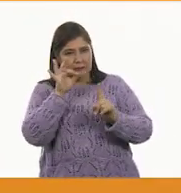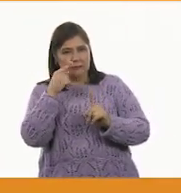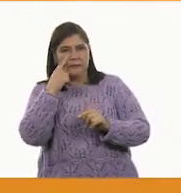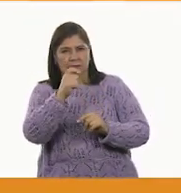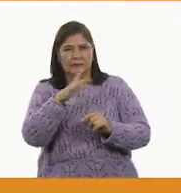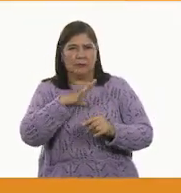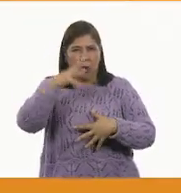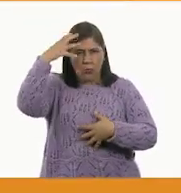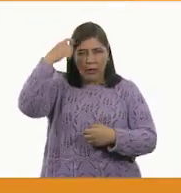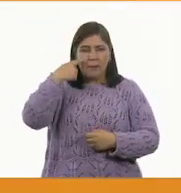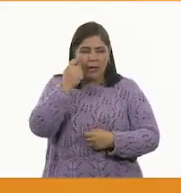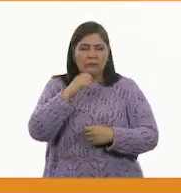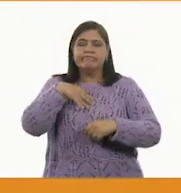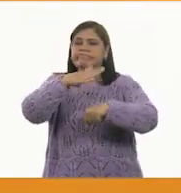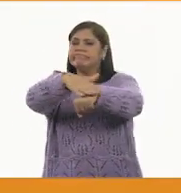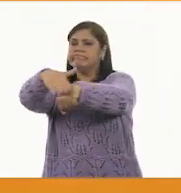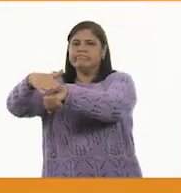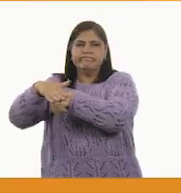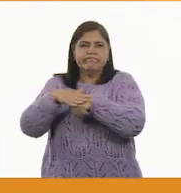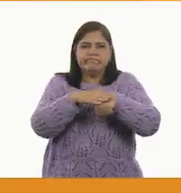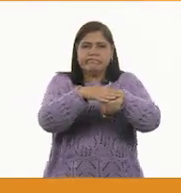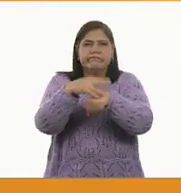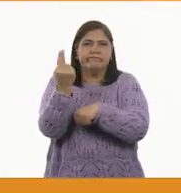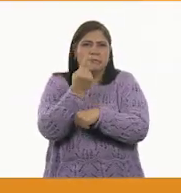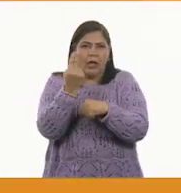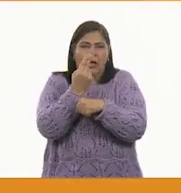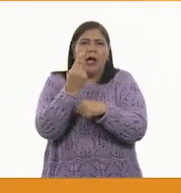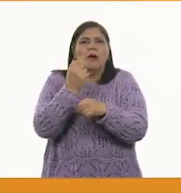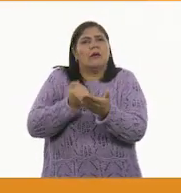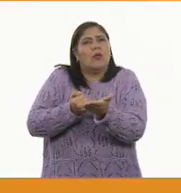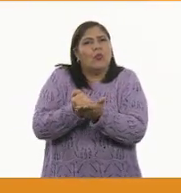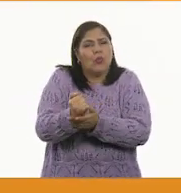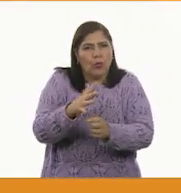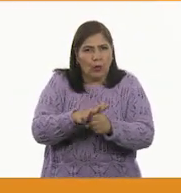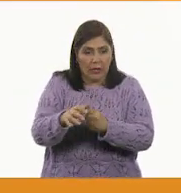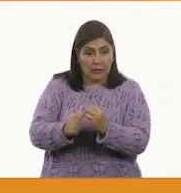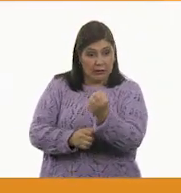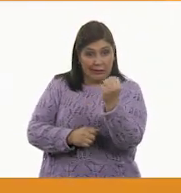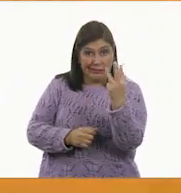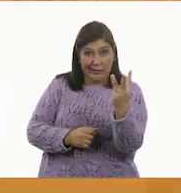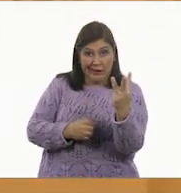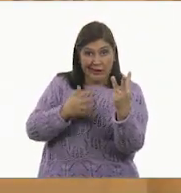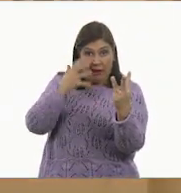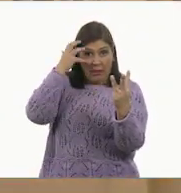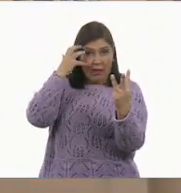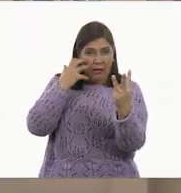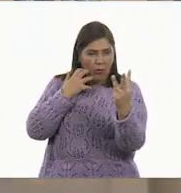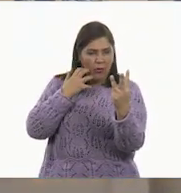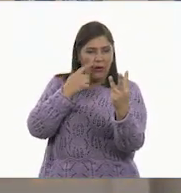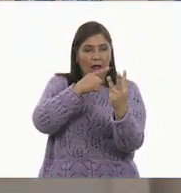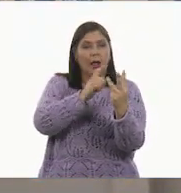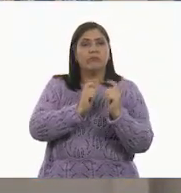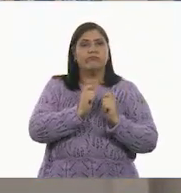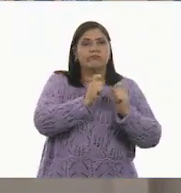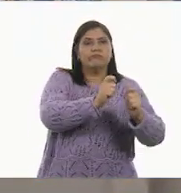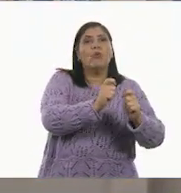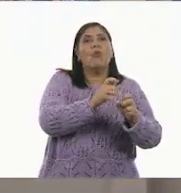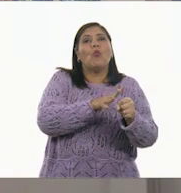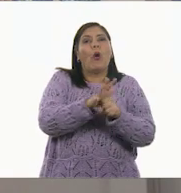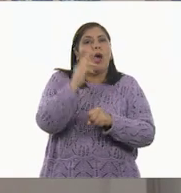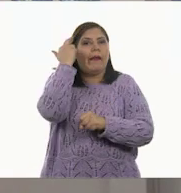todos los animales una toma de decisiones. ¿Cuál de los tres leones deberá ser nuestro rey?